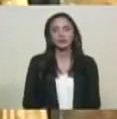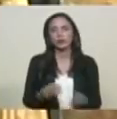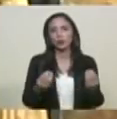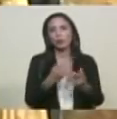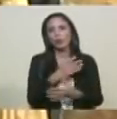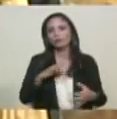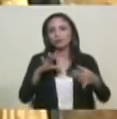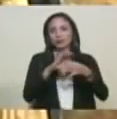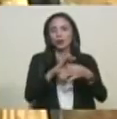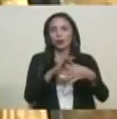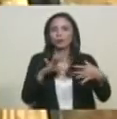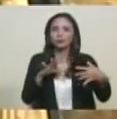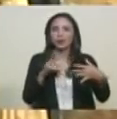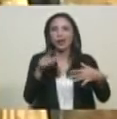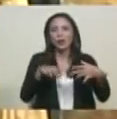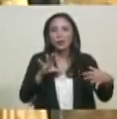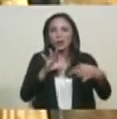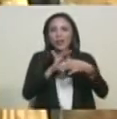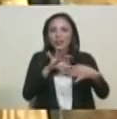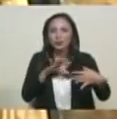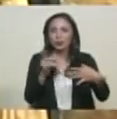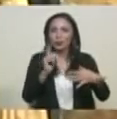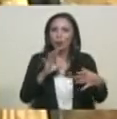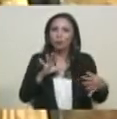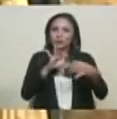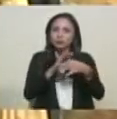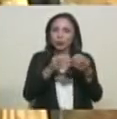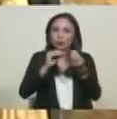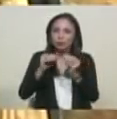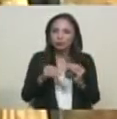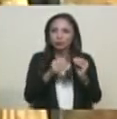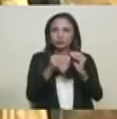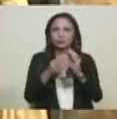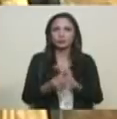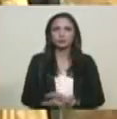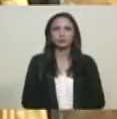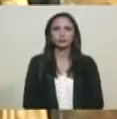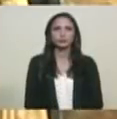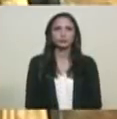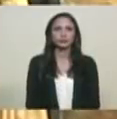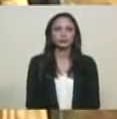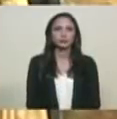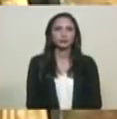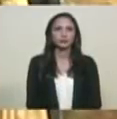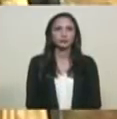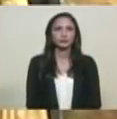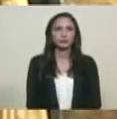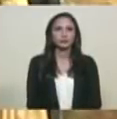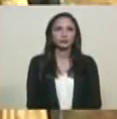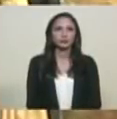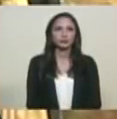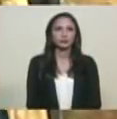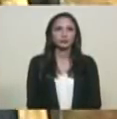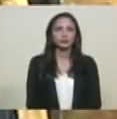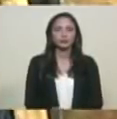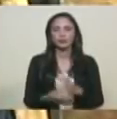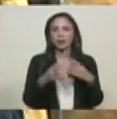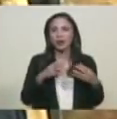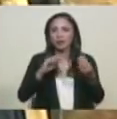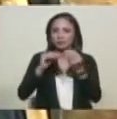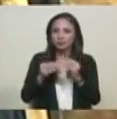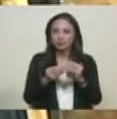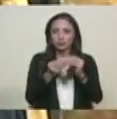que necesitan